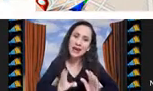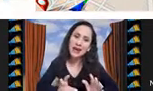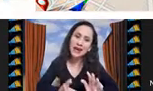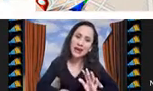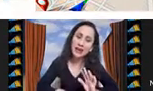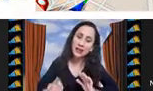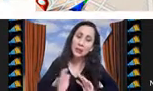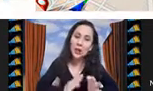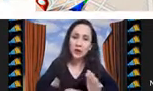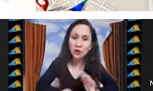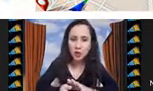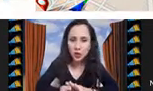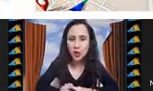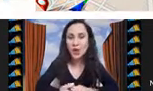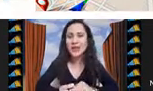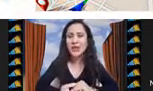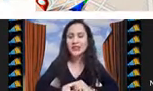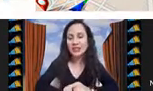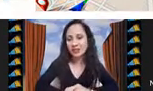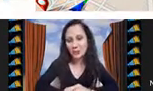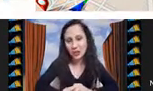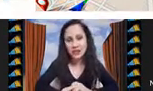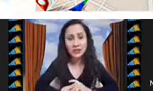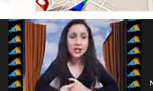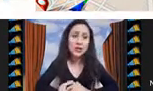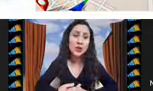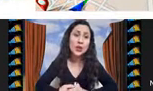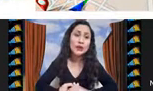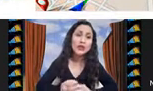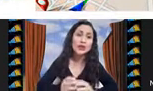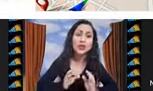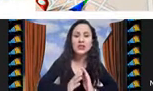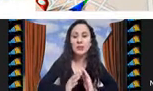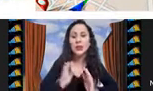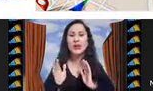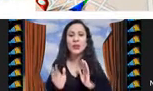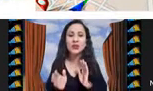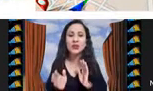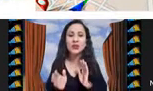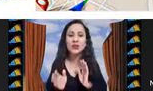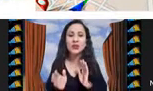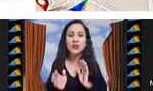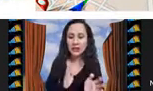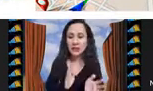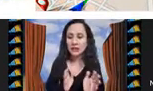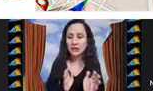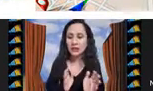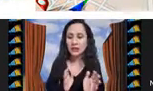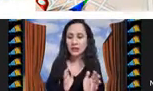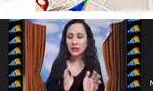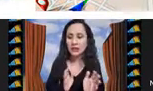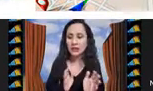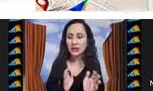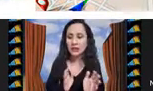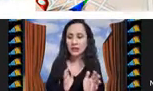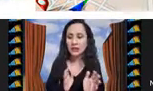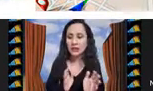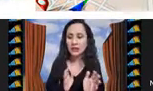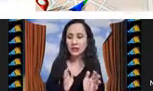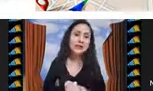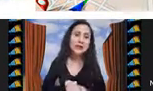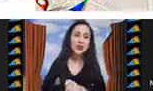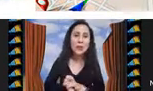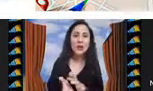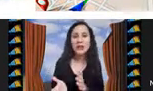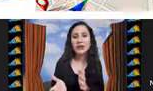y del tipo de funciones, y del tipo de restricciones, entonces podríamos hablar en el sentido del tipo de